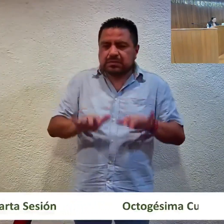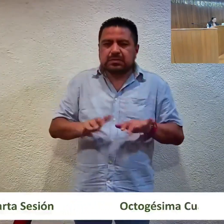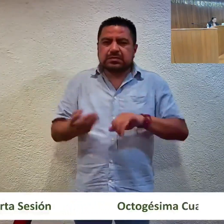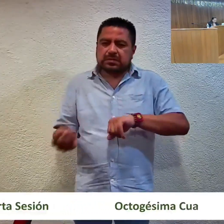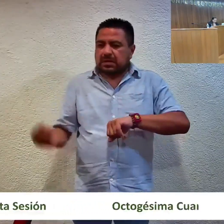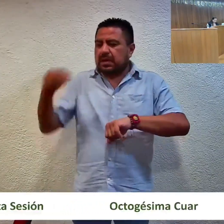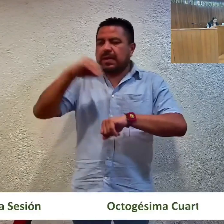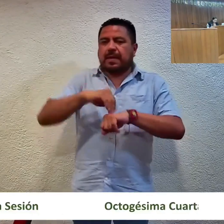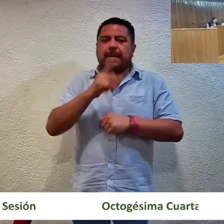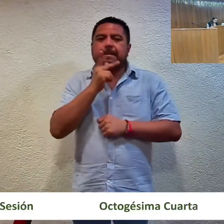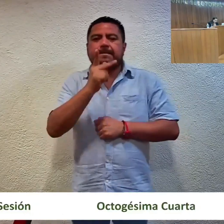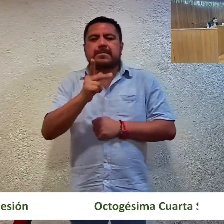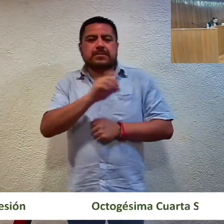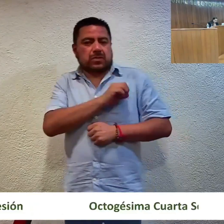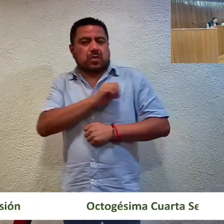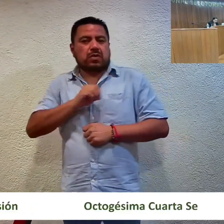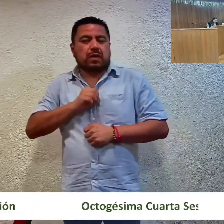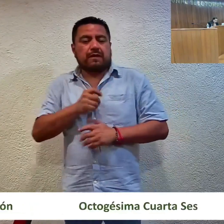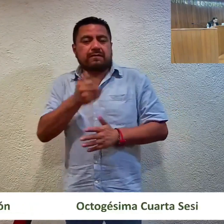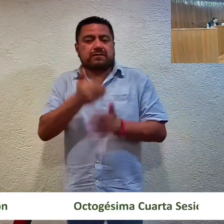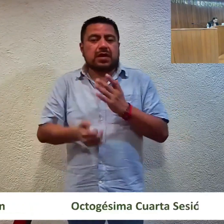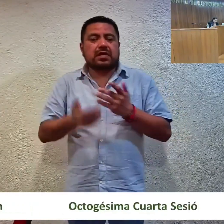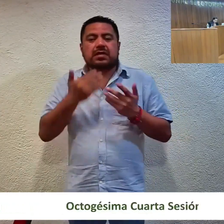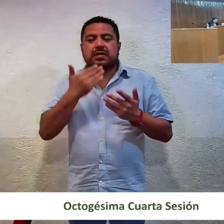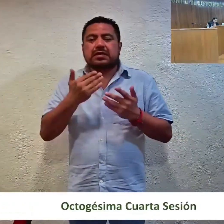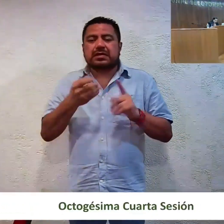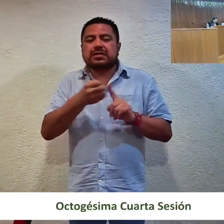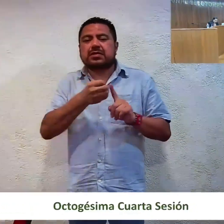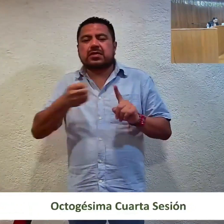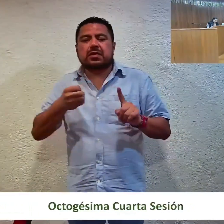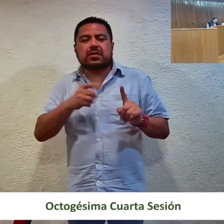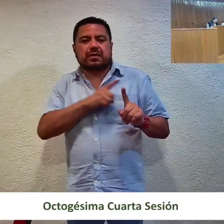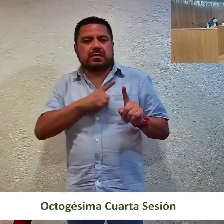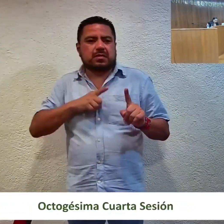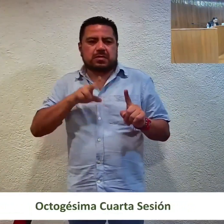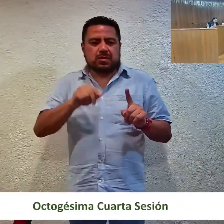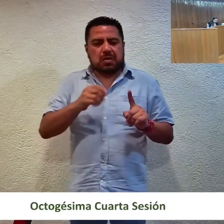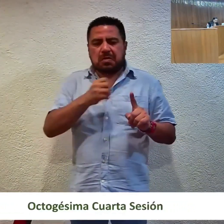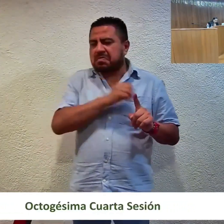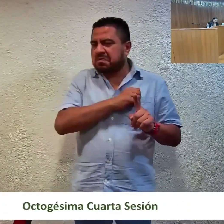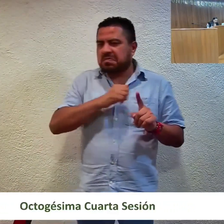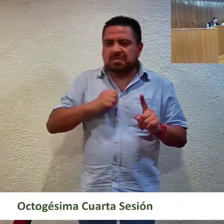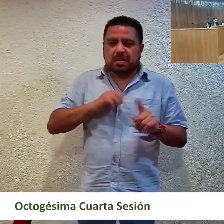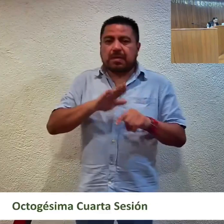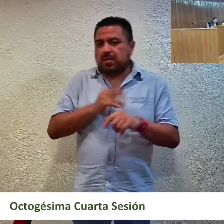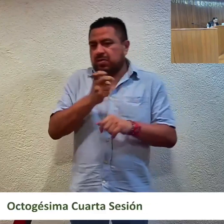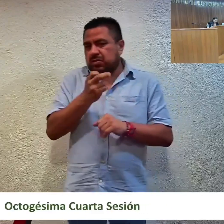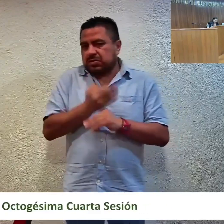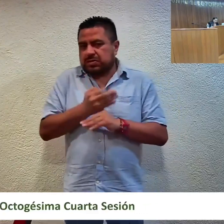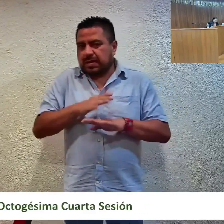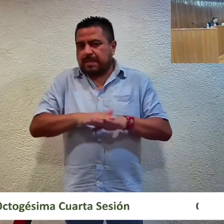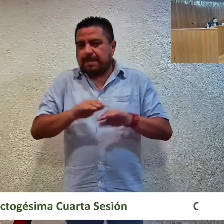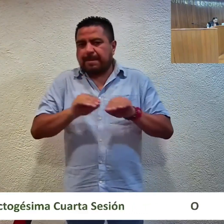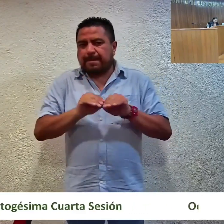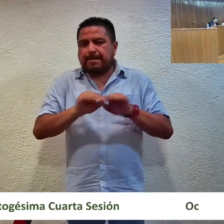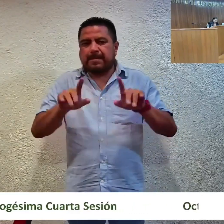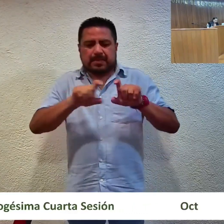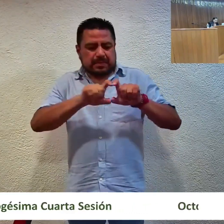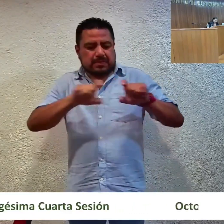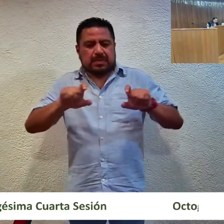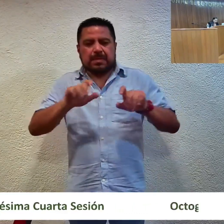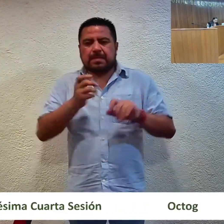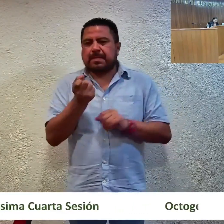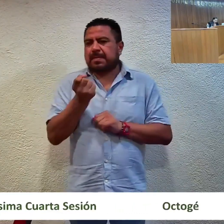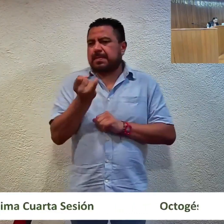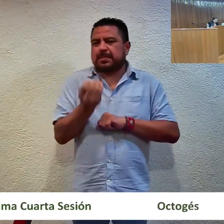asentada la palabra cumplir, siendo que la correcta debe ser incumplir. Por tal motivo, se procede a aclarar el citado párrafo para quedar de